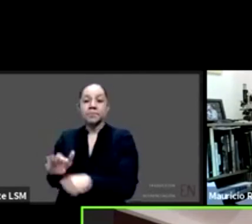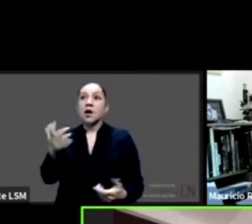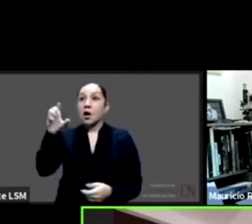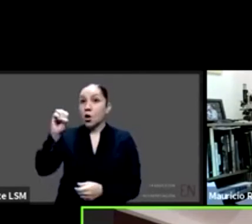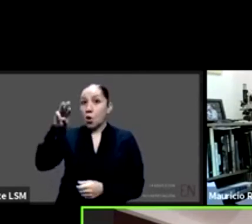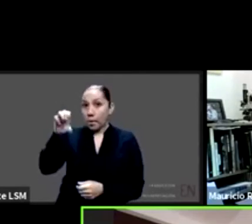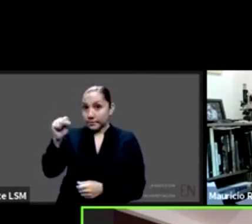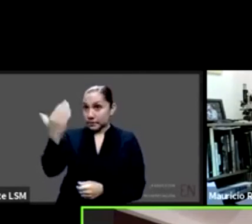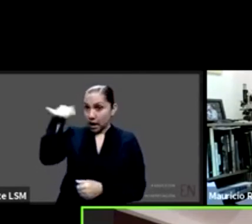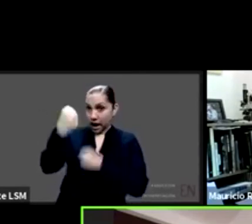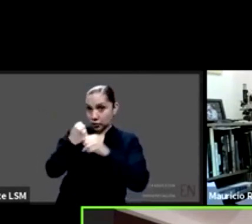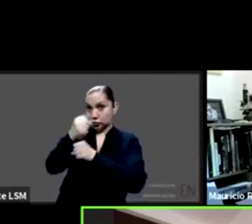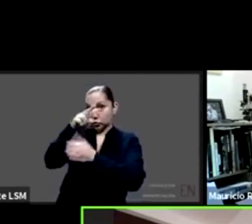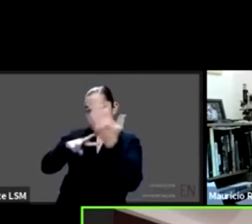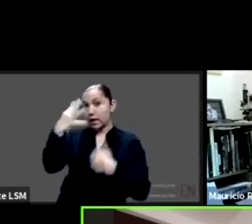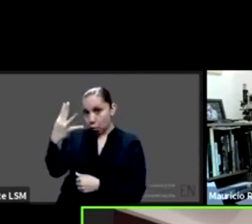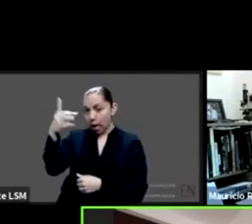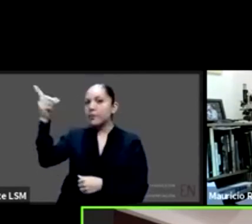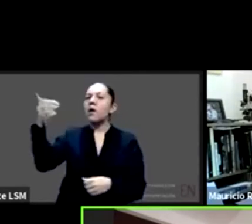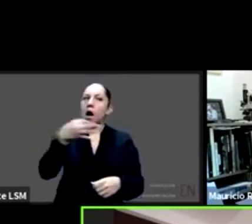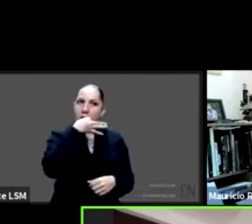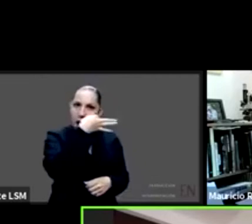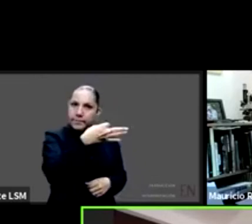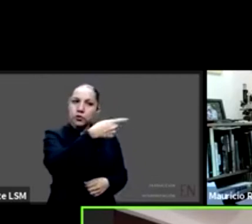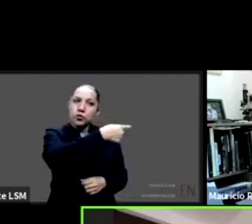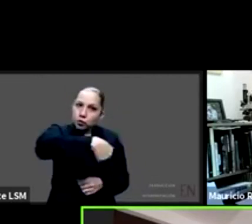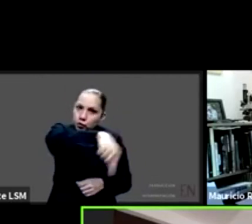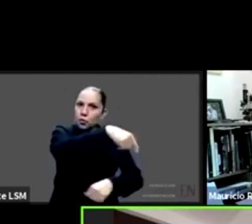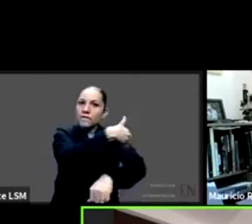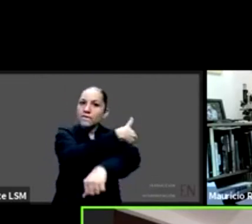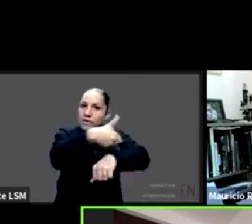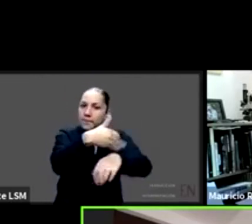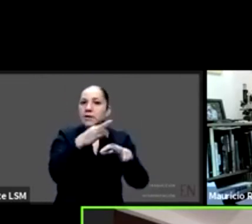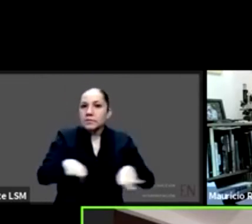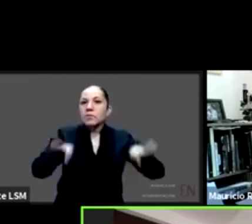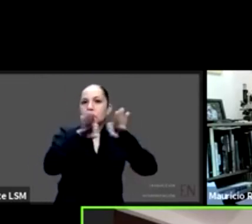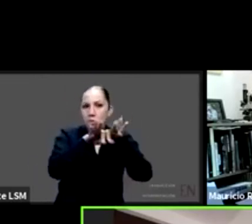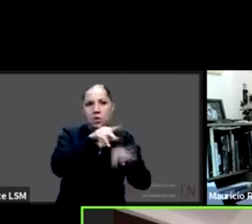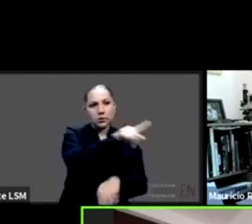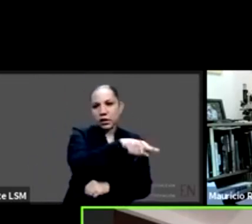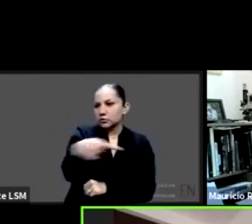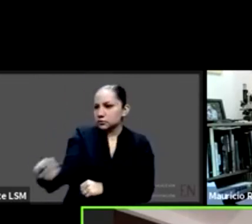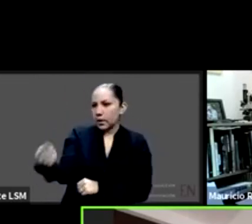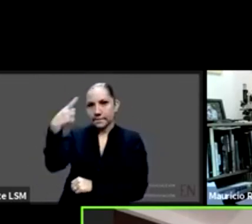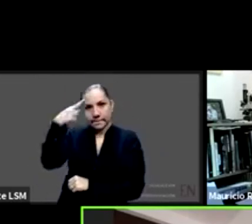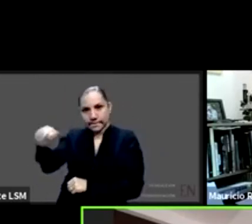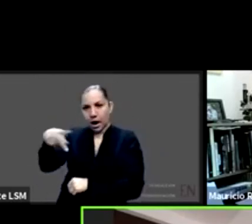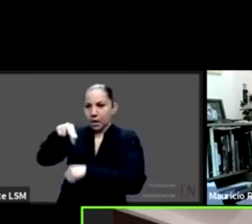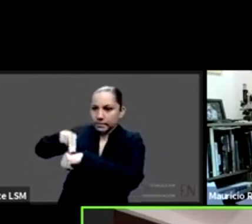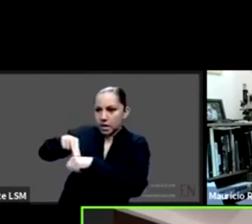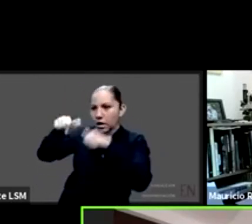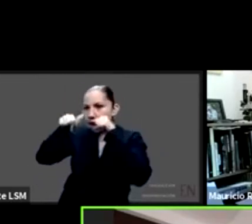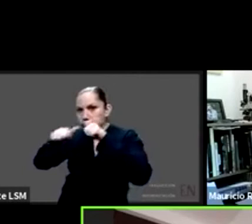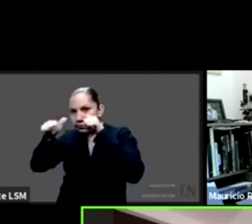que es importante integrar a la familia como parte del tratamiento médico de los pacientes y esto por la